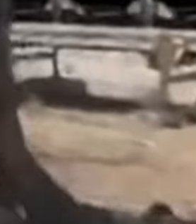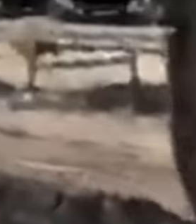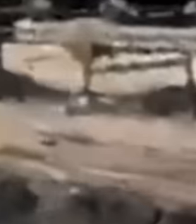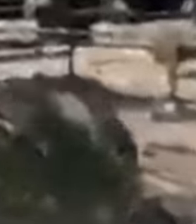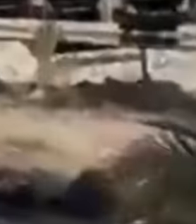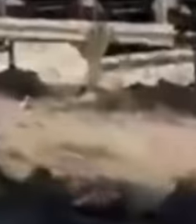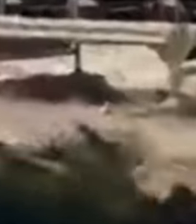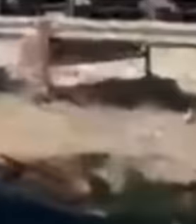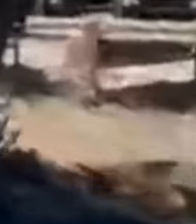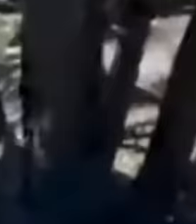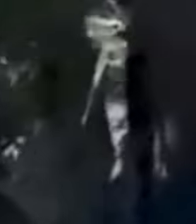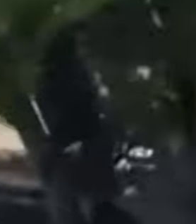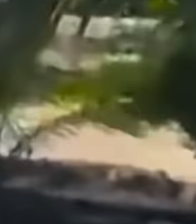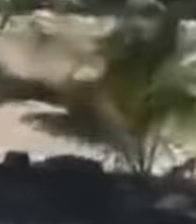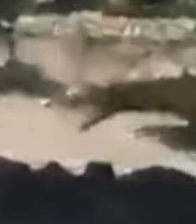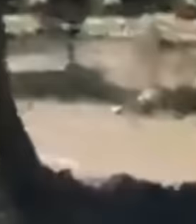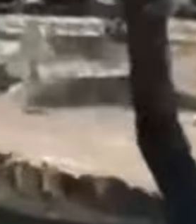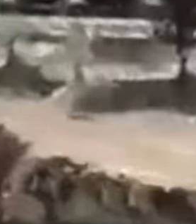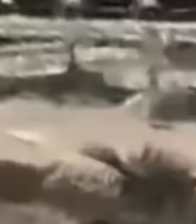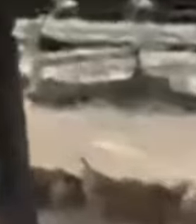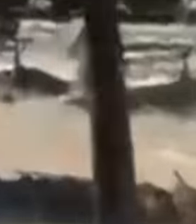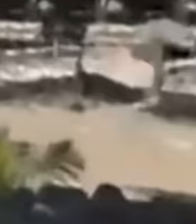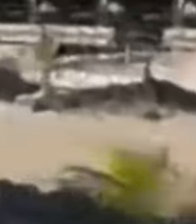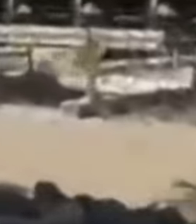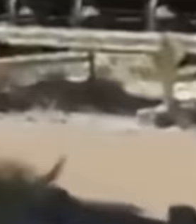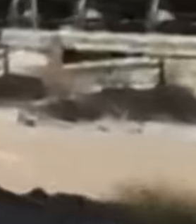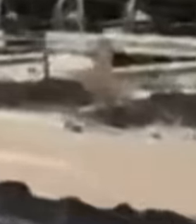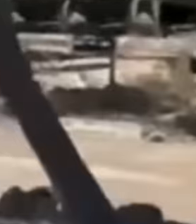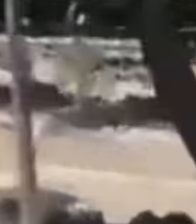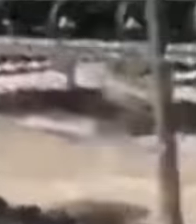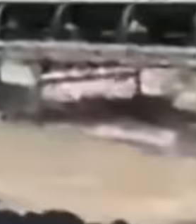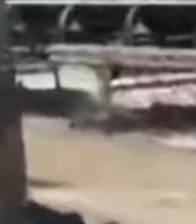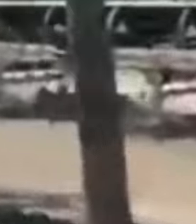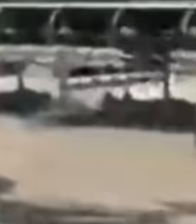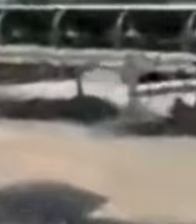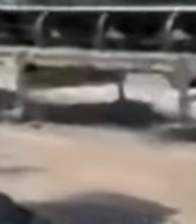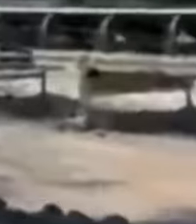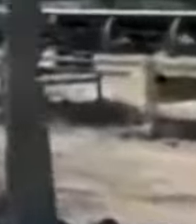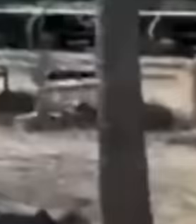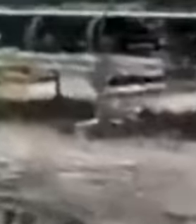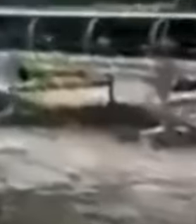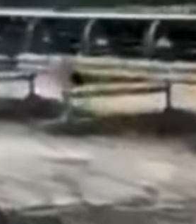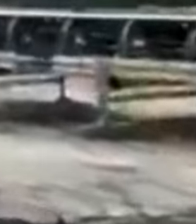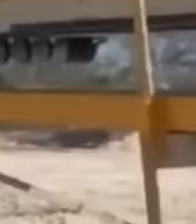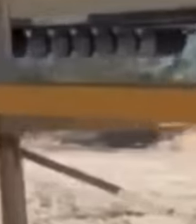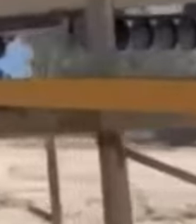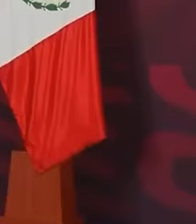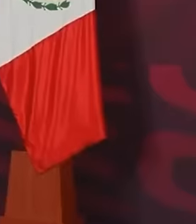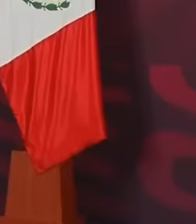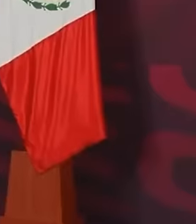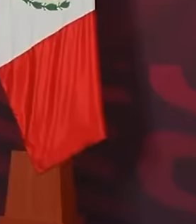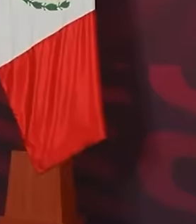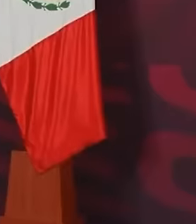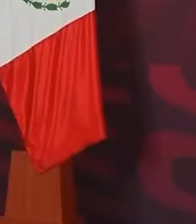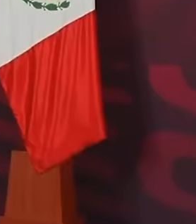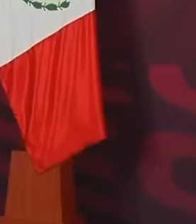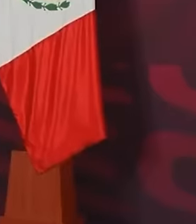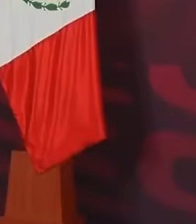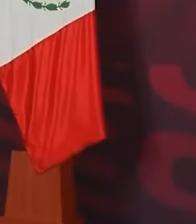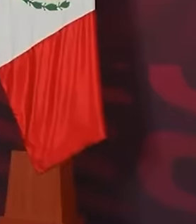¿Y saben qué alegan en el informe de que no hay manglares?